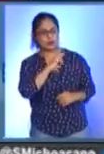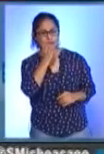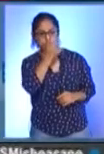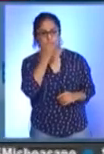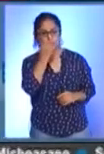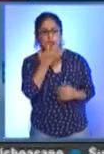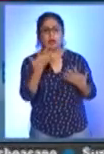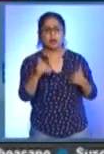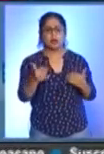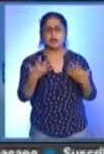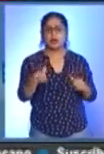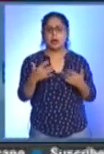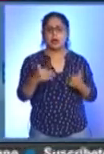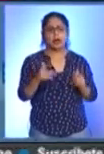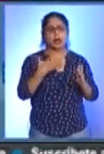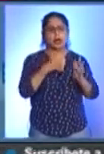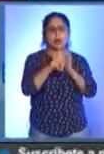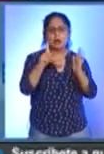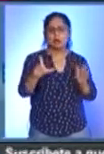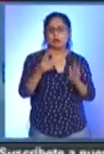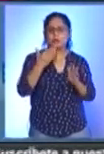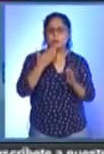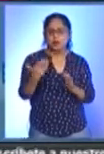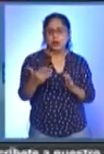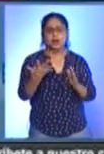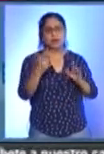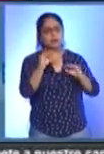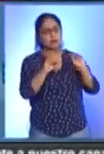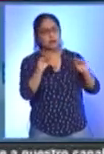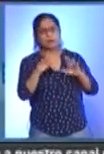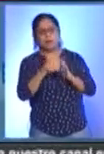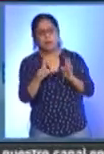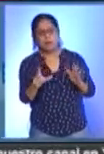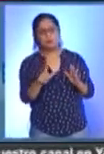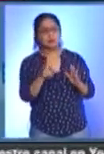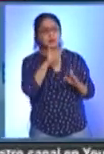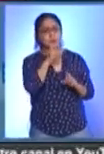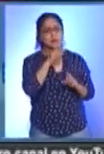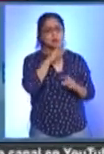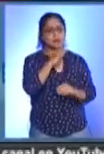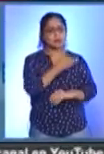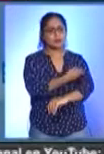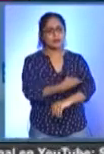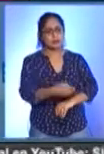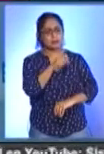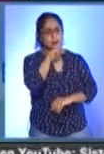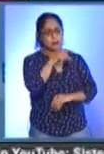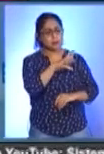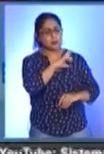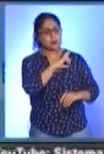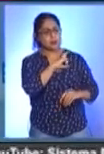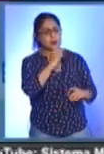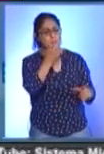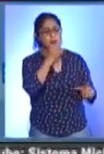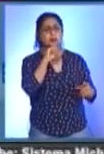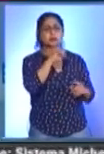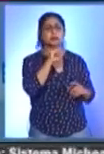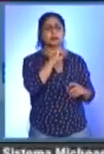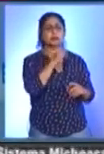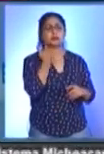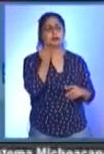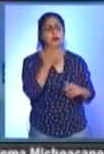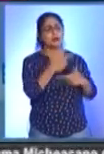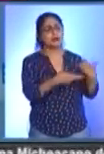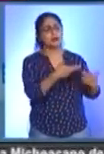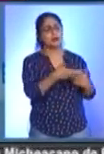con todos los protocolos alineados, y muchos padres de familia de estas mismas escuelas también desean optar por